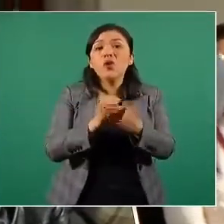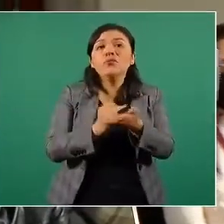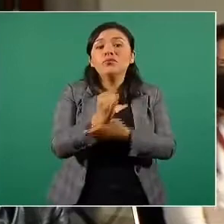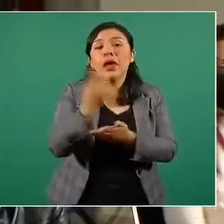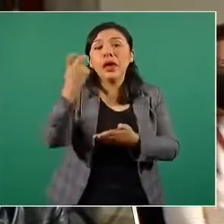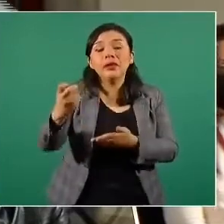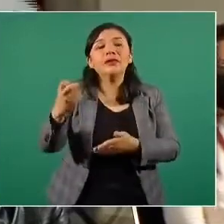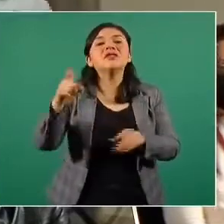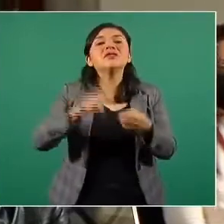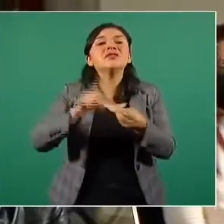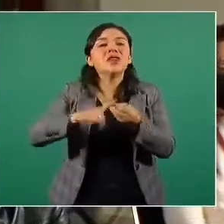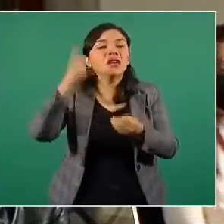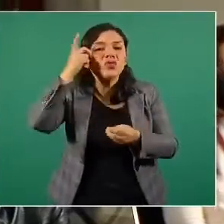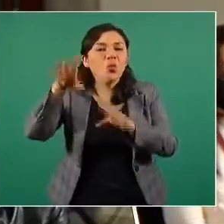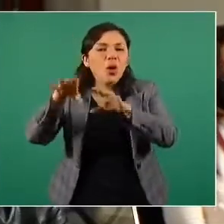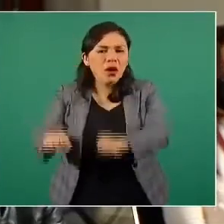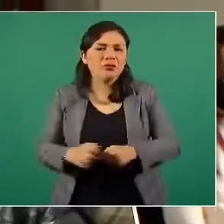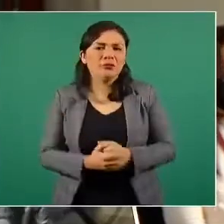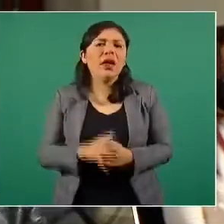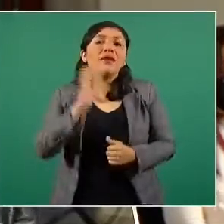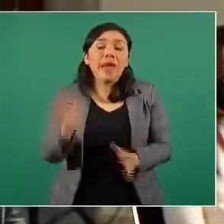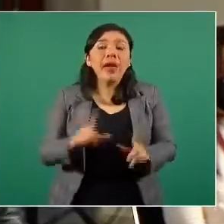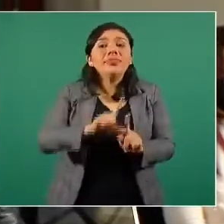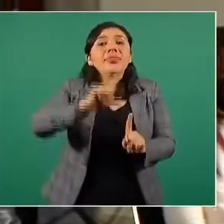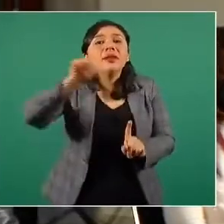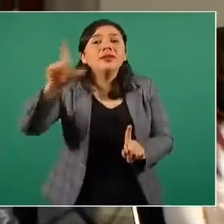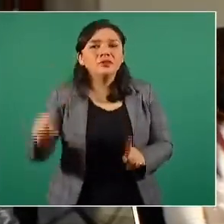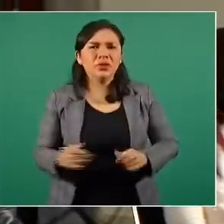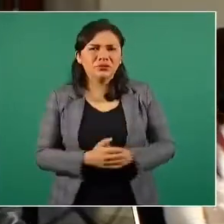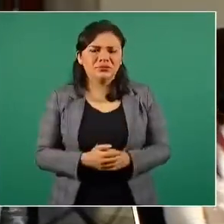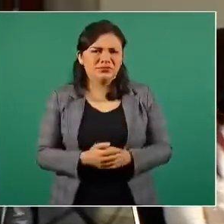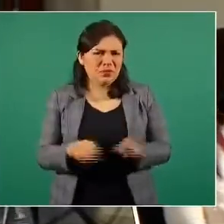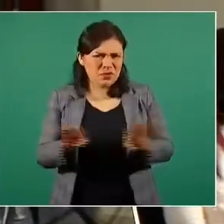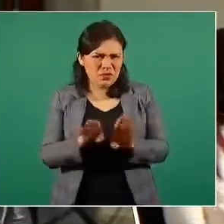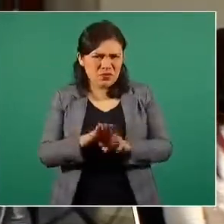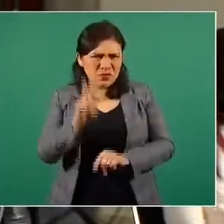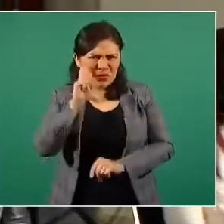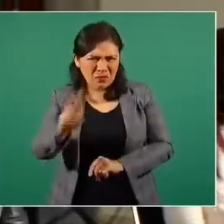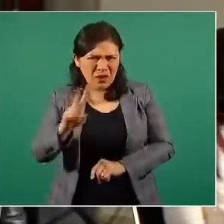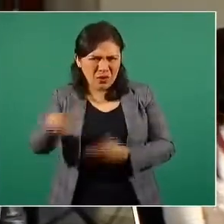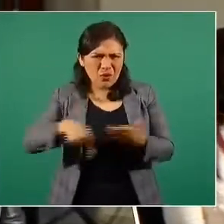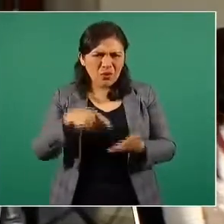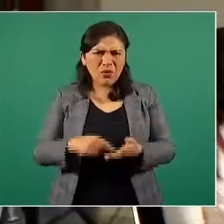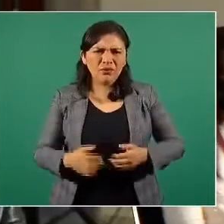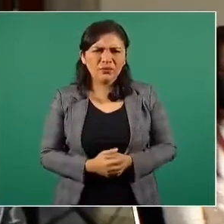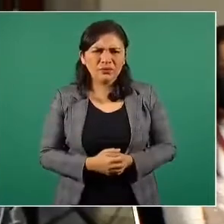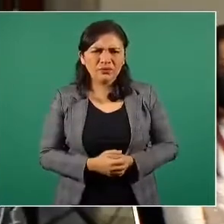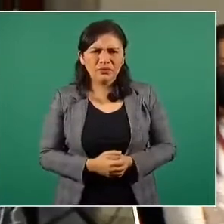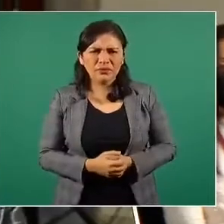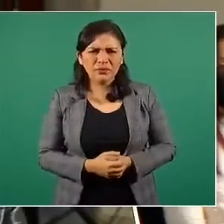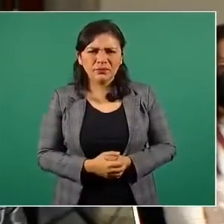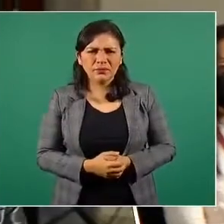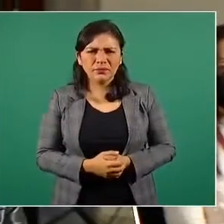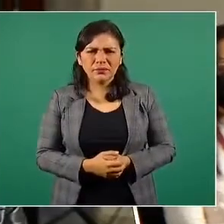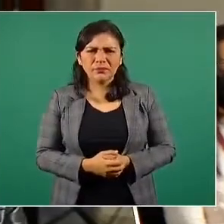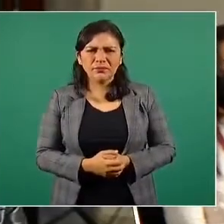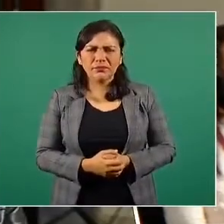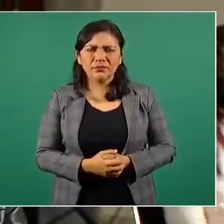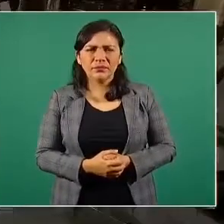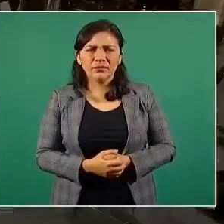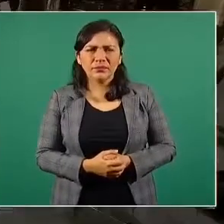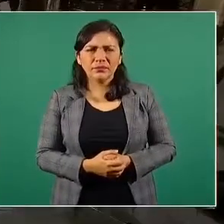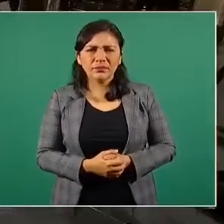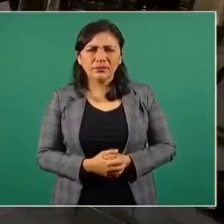de esas tierras. Después, es como pensar que no se ha pedido un foco en la sala cuando todavía ni siquiera se empieza la